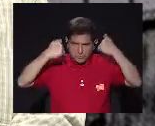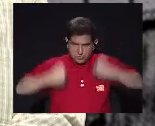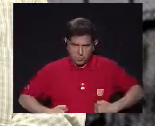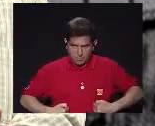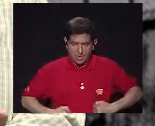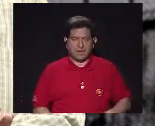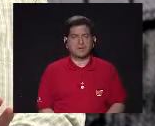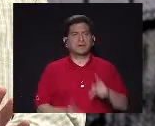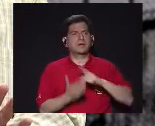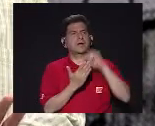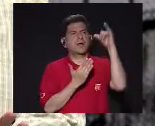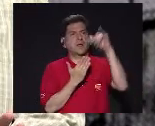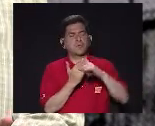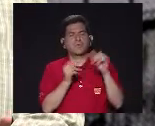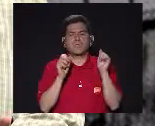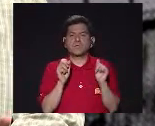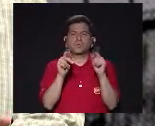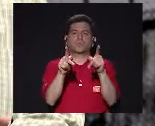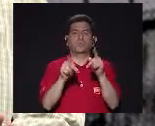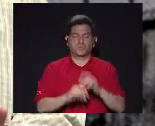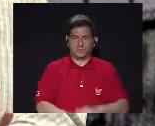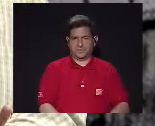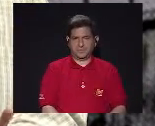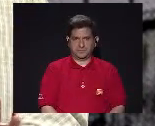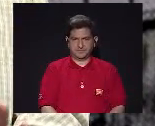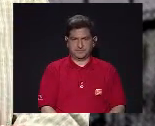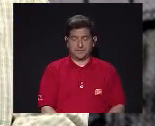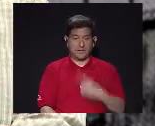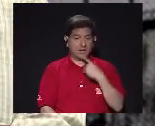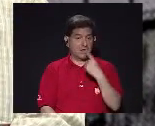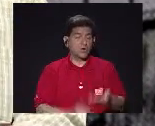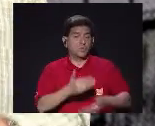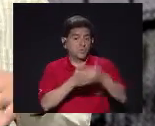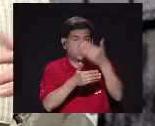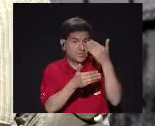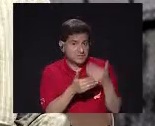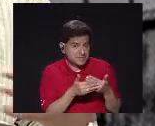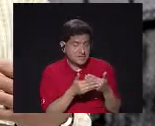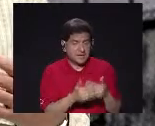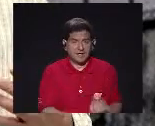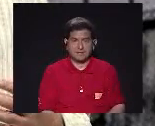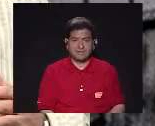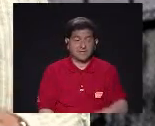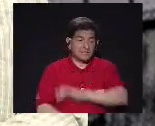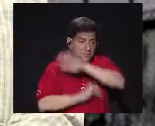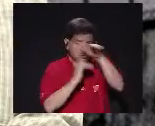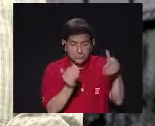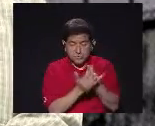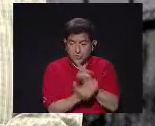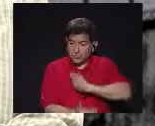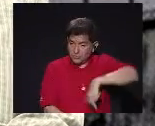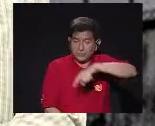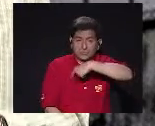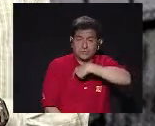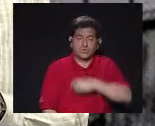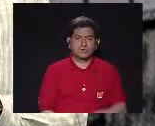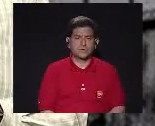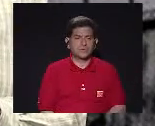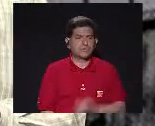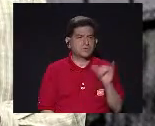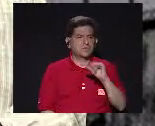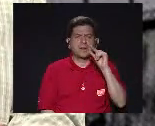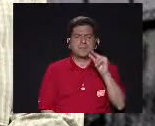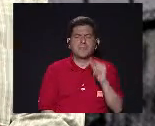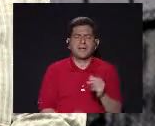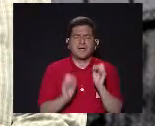Este proyecto Da una posibilidad Como lo decíamos O lo conversábamos Entre todos Hace un ratito Esta es como